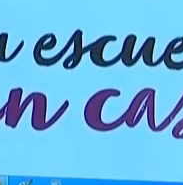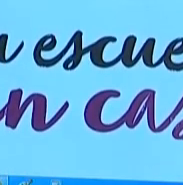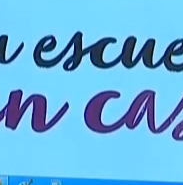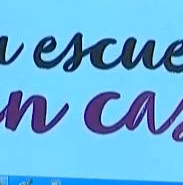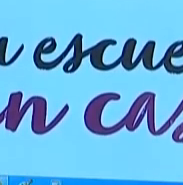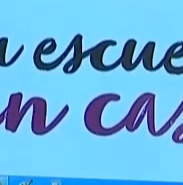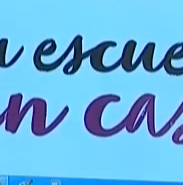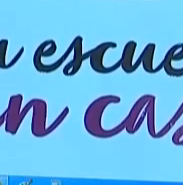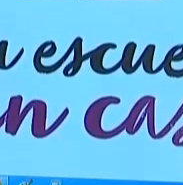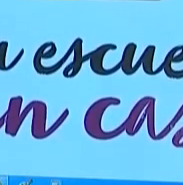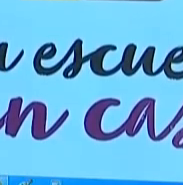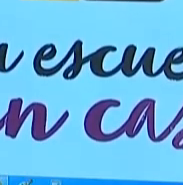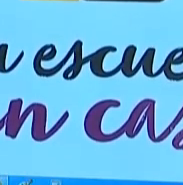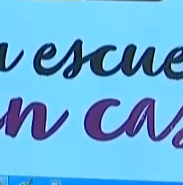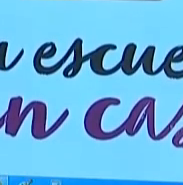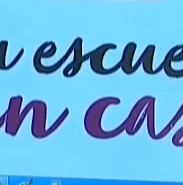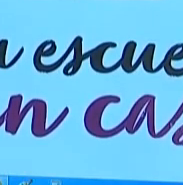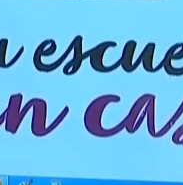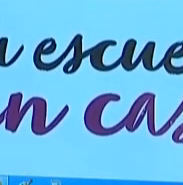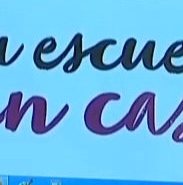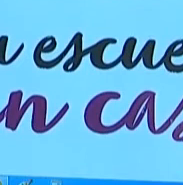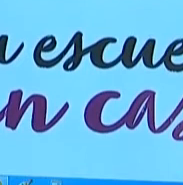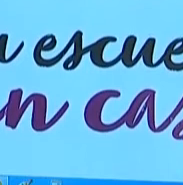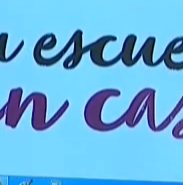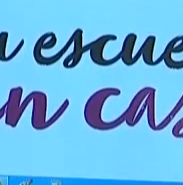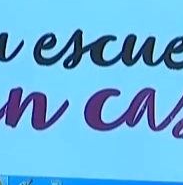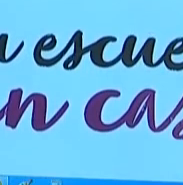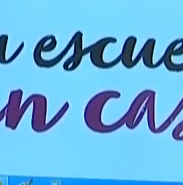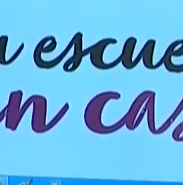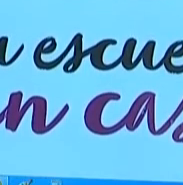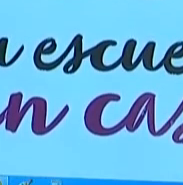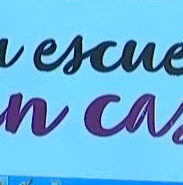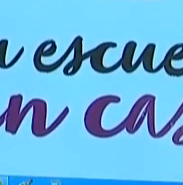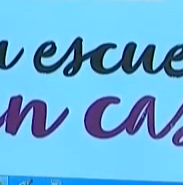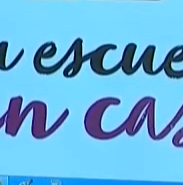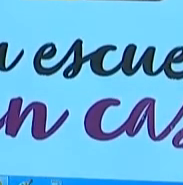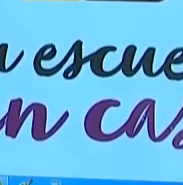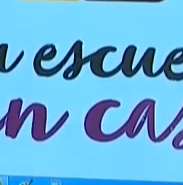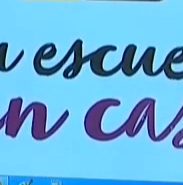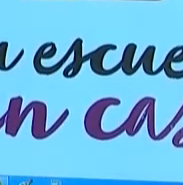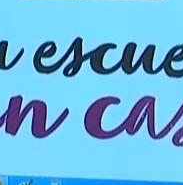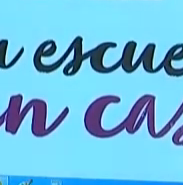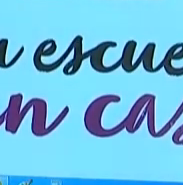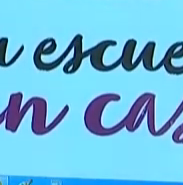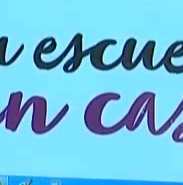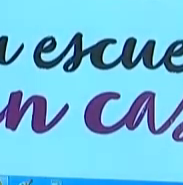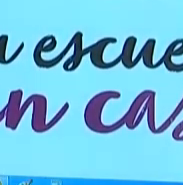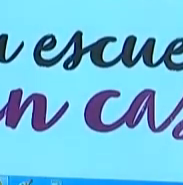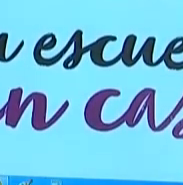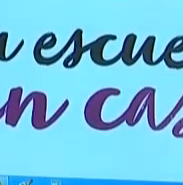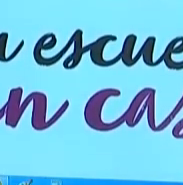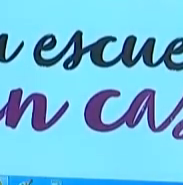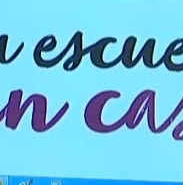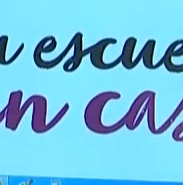televisión, hablamos de los medios que nos acompañan permanentemente, Paraguay TV, desde el vamos en la propuesta de